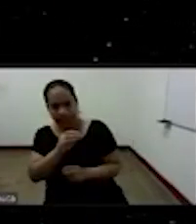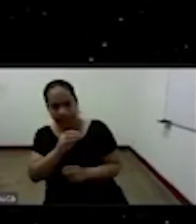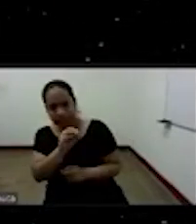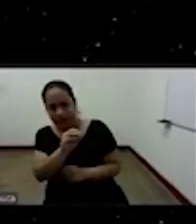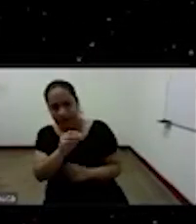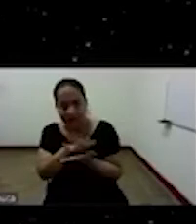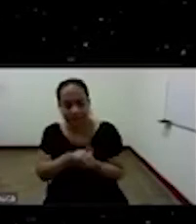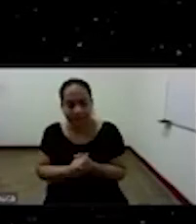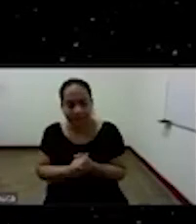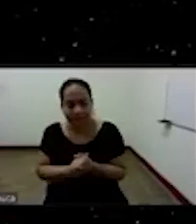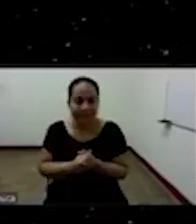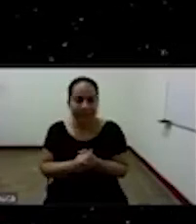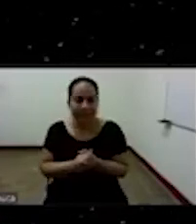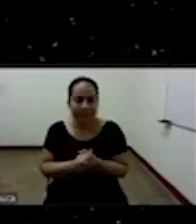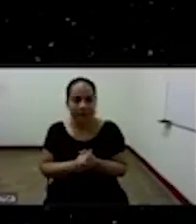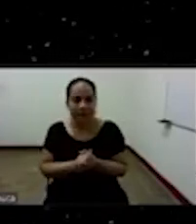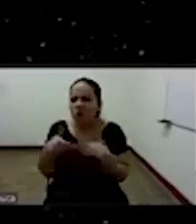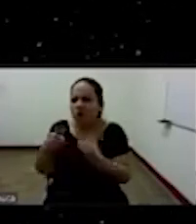¿cómo vamos de tiempo?